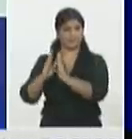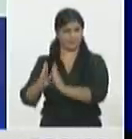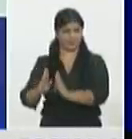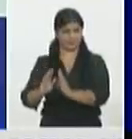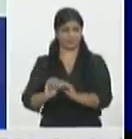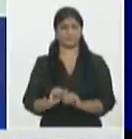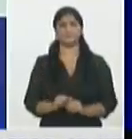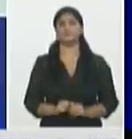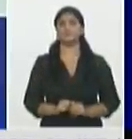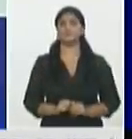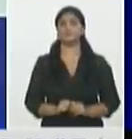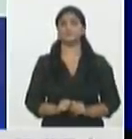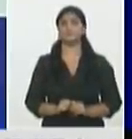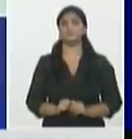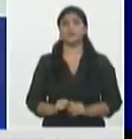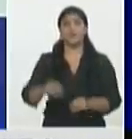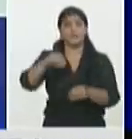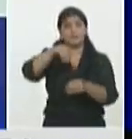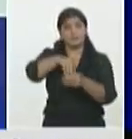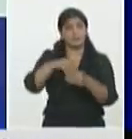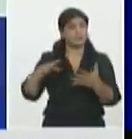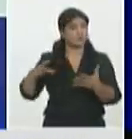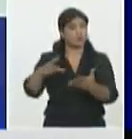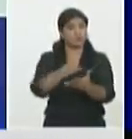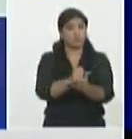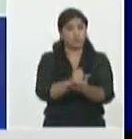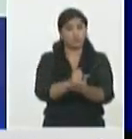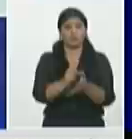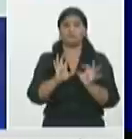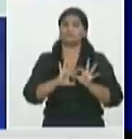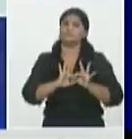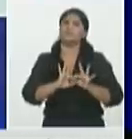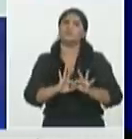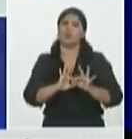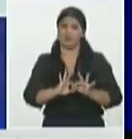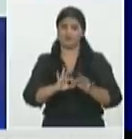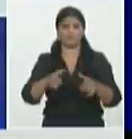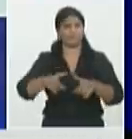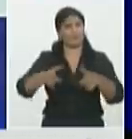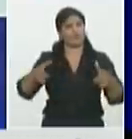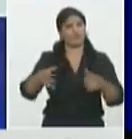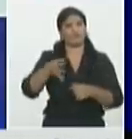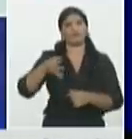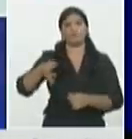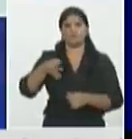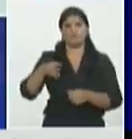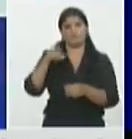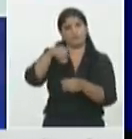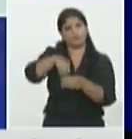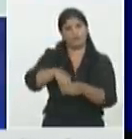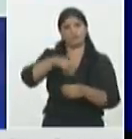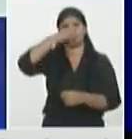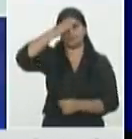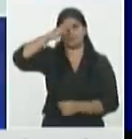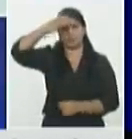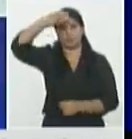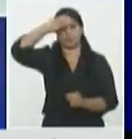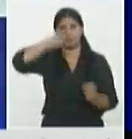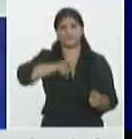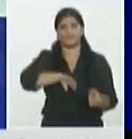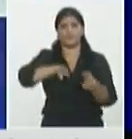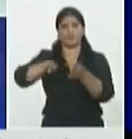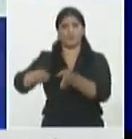ahí se concentra las mayores tasas por municipio de nuestro país nos apoyamos en dos